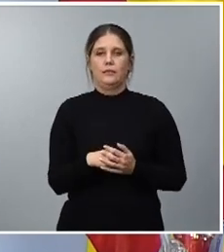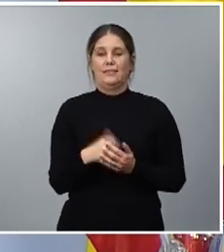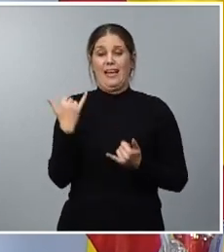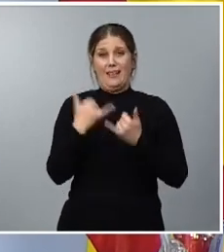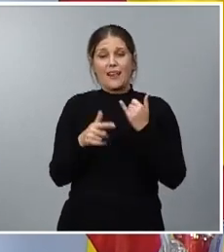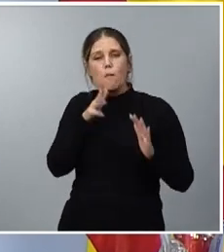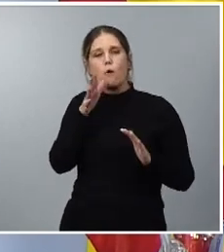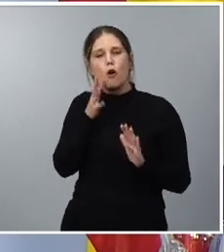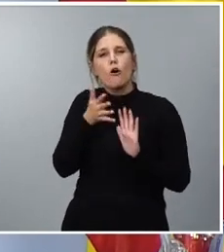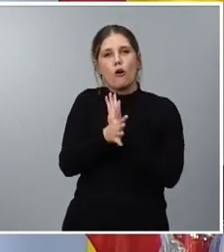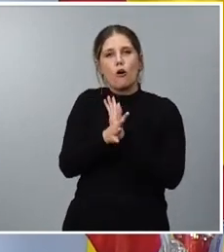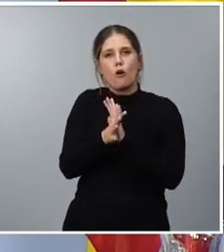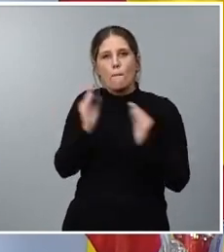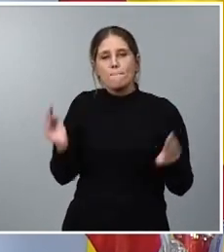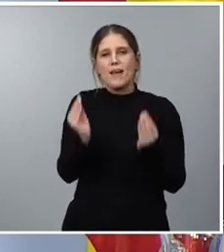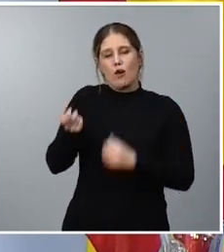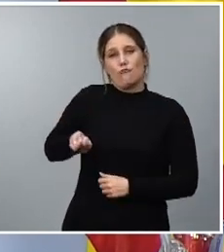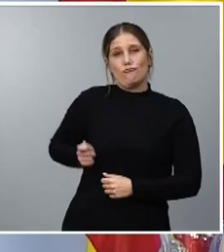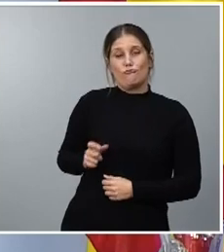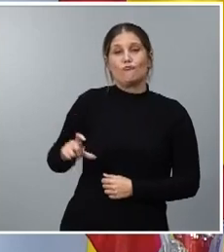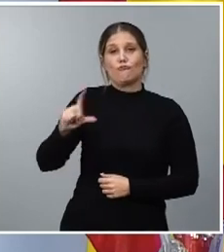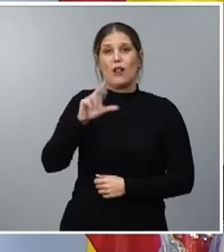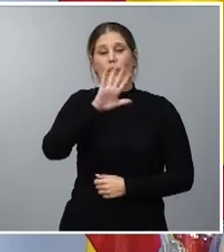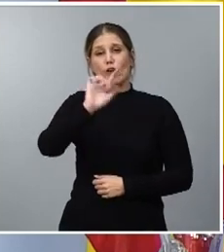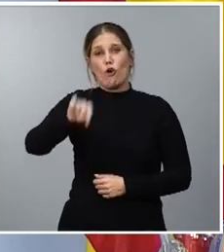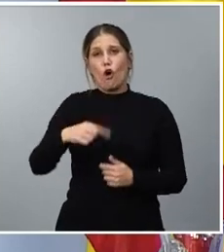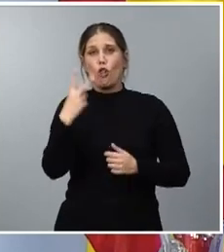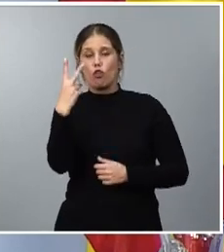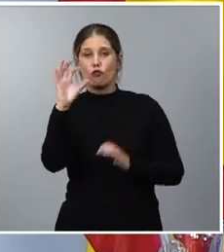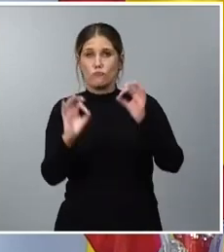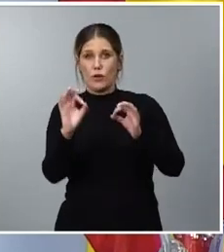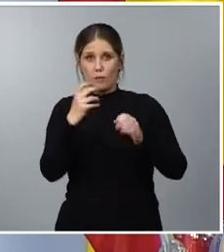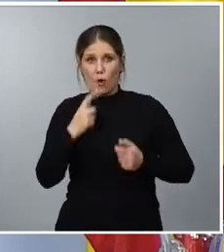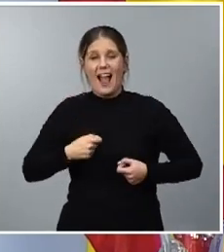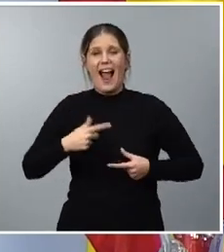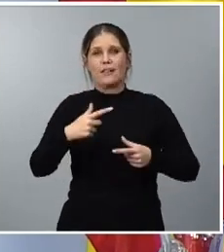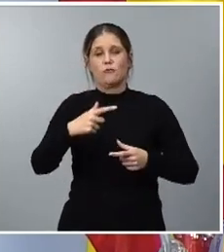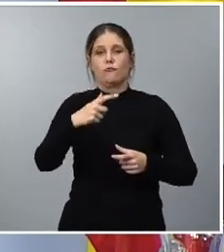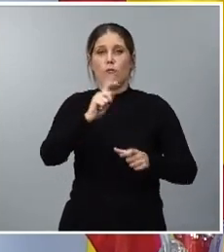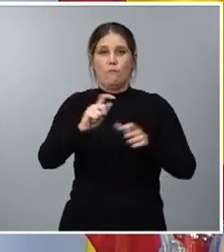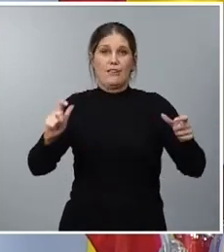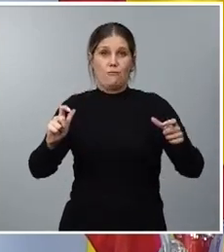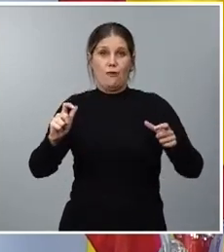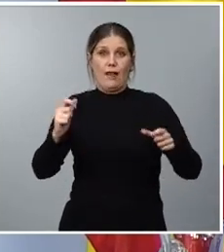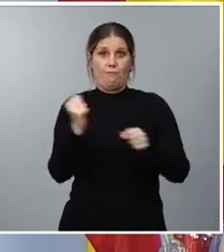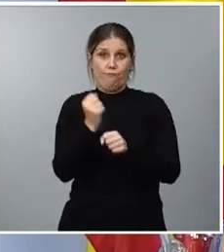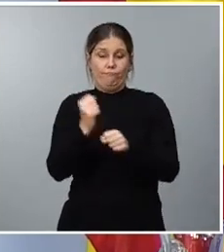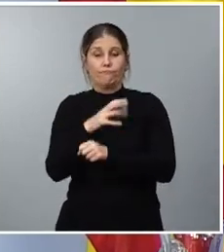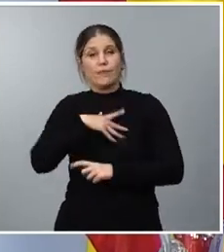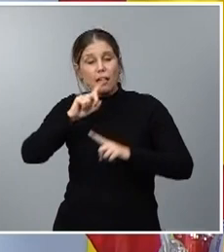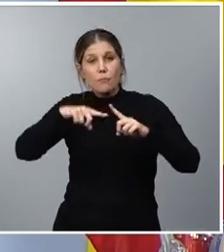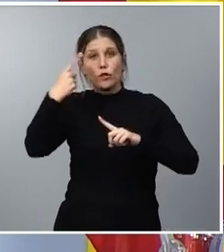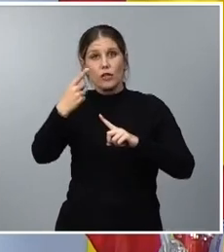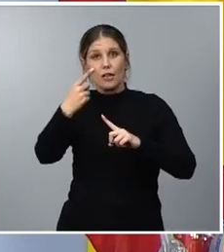salarial del 2,5% que experimentará el gasto de personal para el próximo año, subida que se podrá